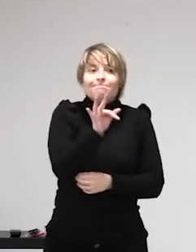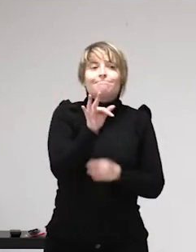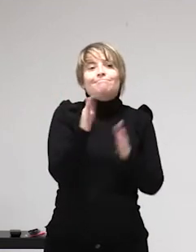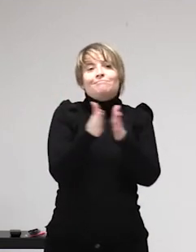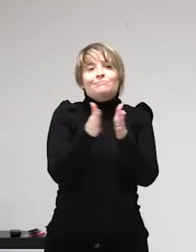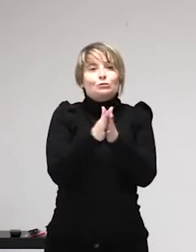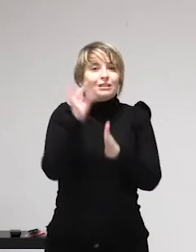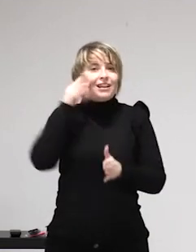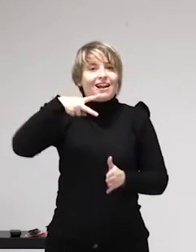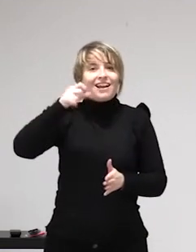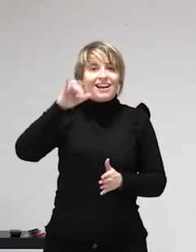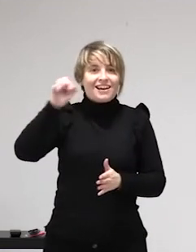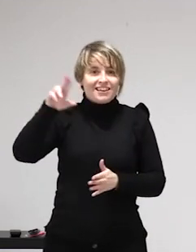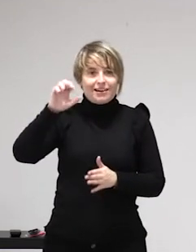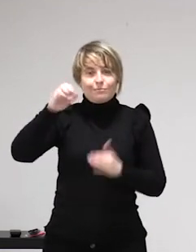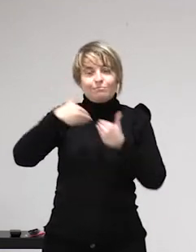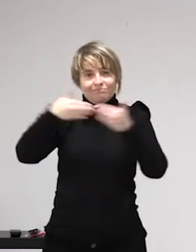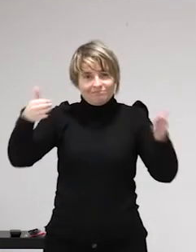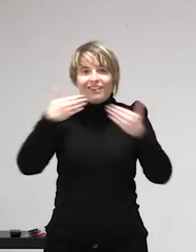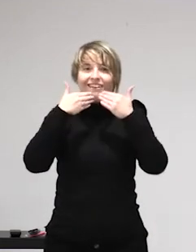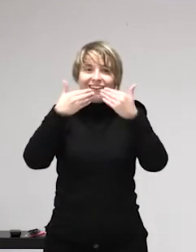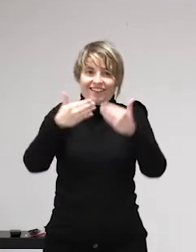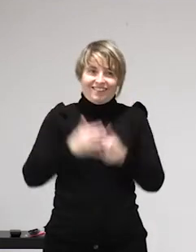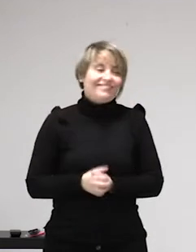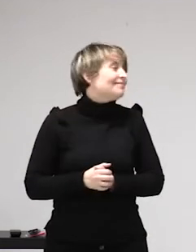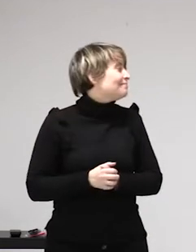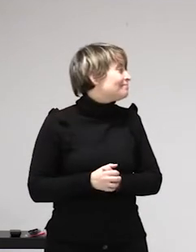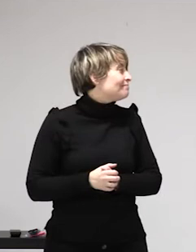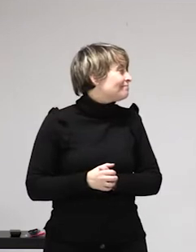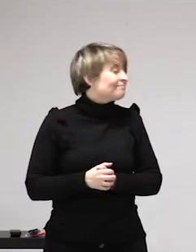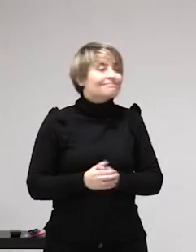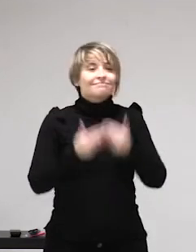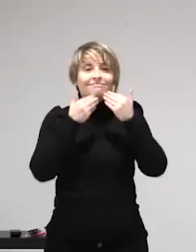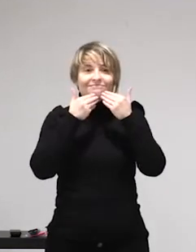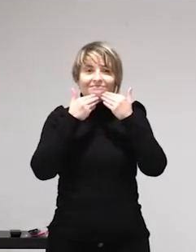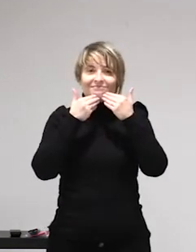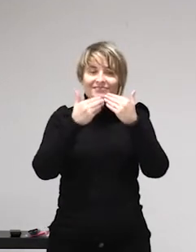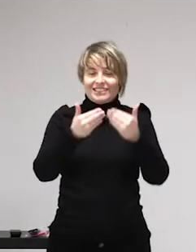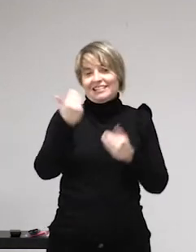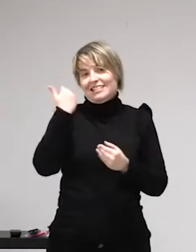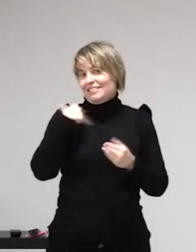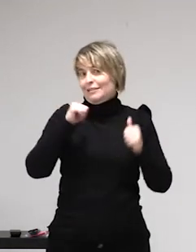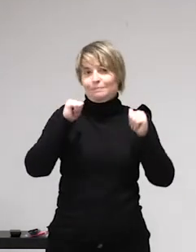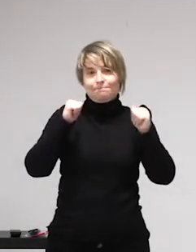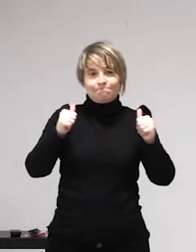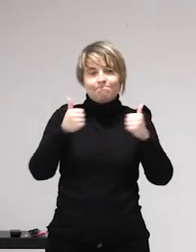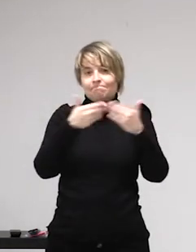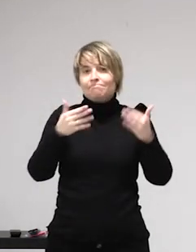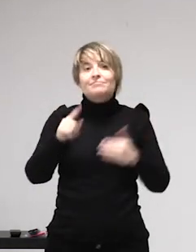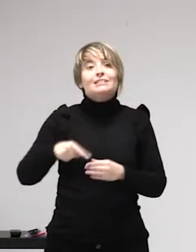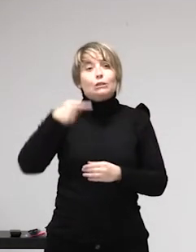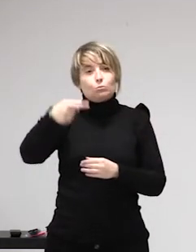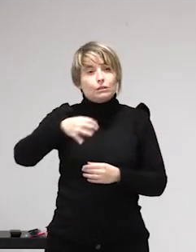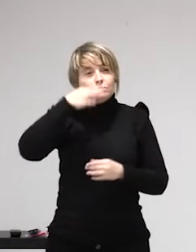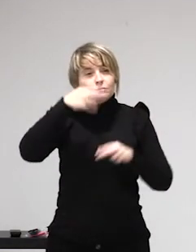o invisibilizar nuestras voces. Voces, en plural, porque no es una única la opinión que hay en ciertos debates y